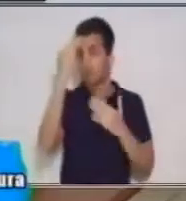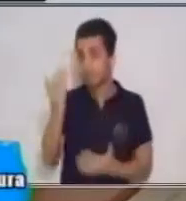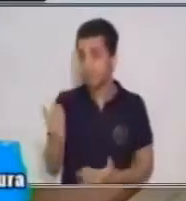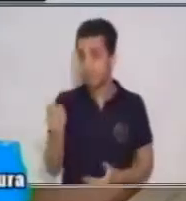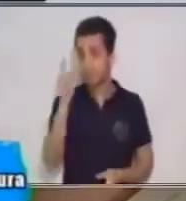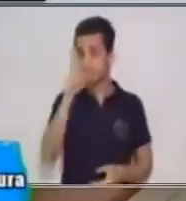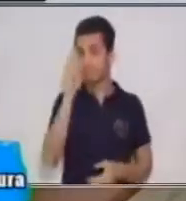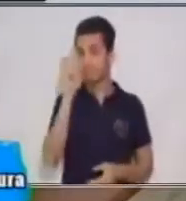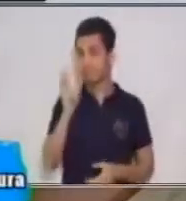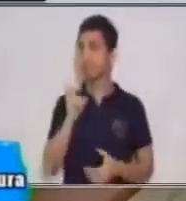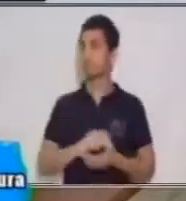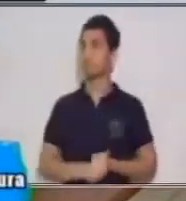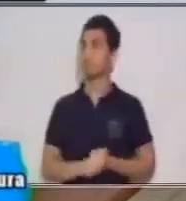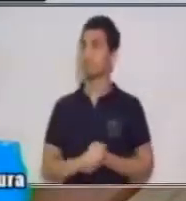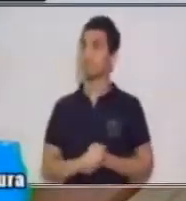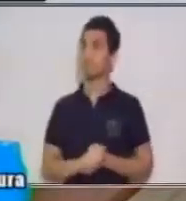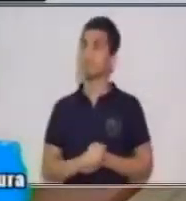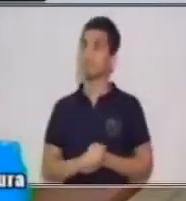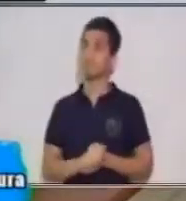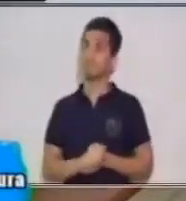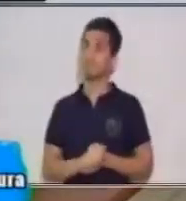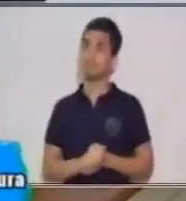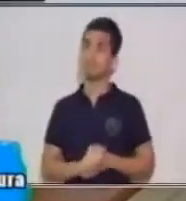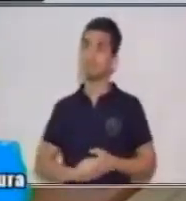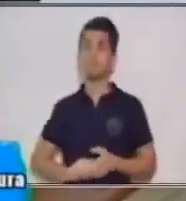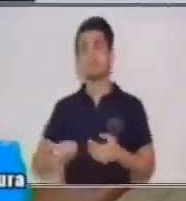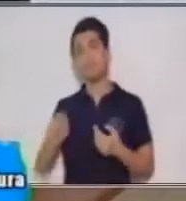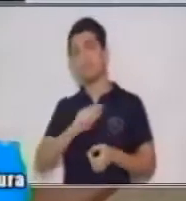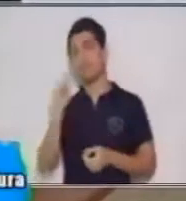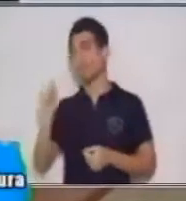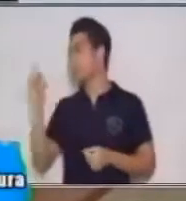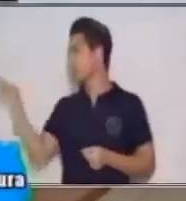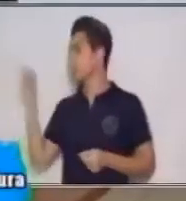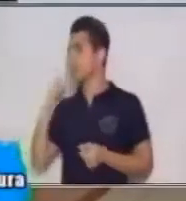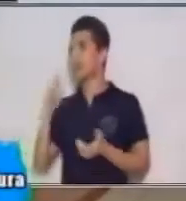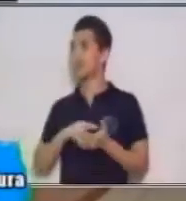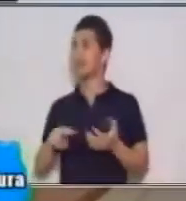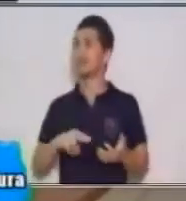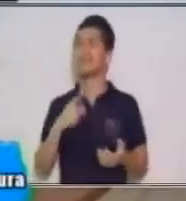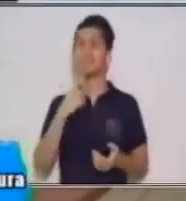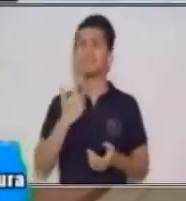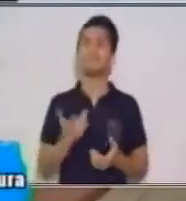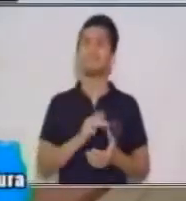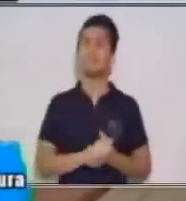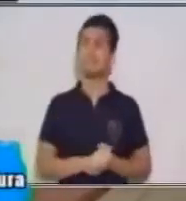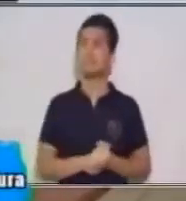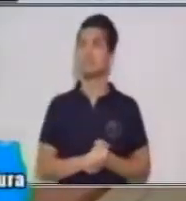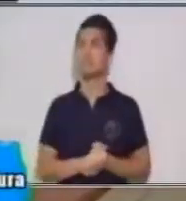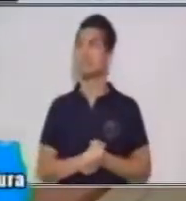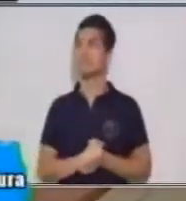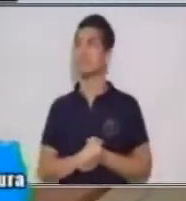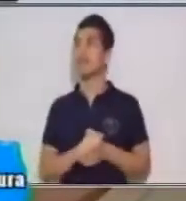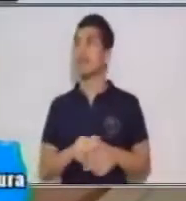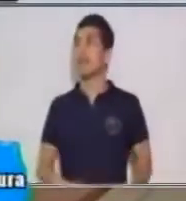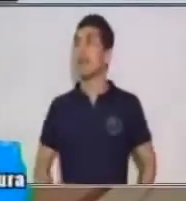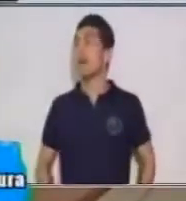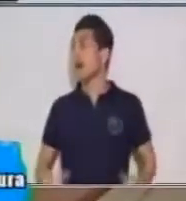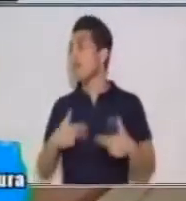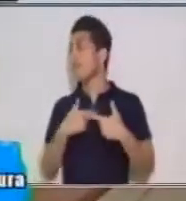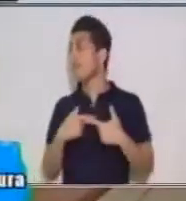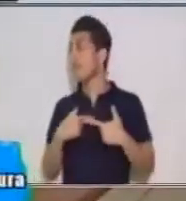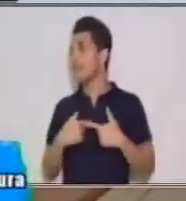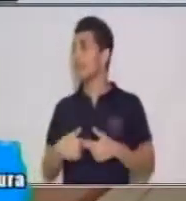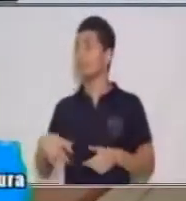Ese es el secreto. Bien, tenemos también aquí esta otra lectura que dice, la vida y el